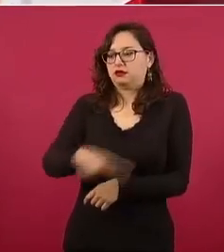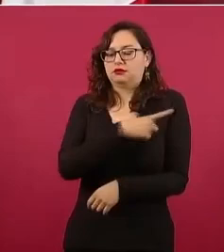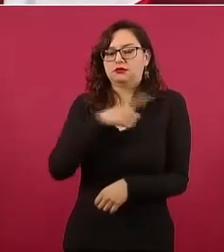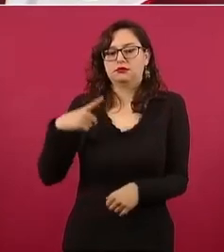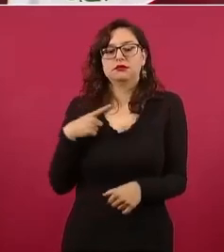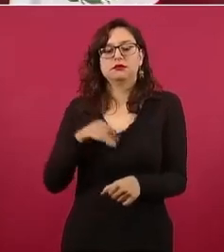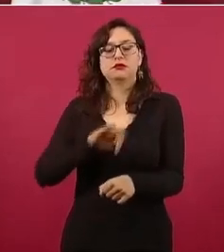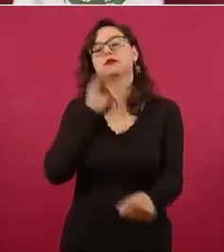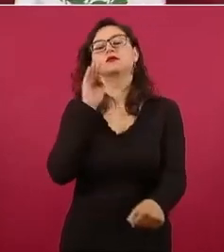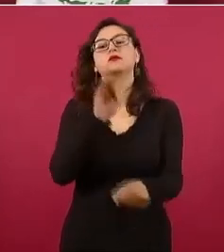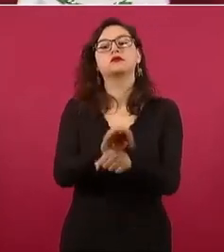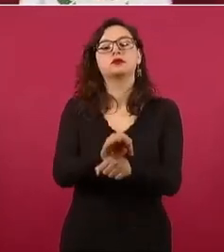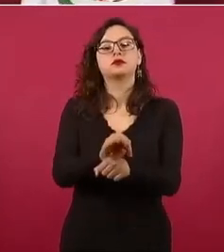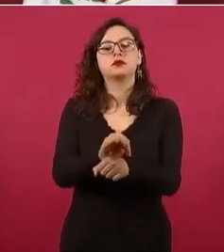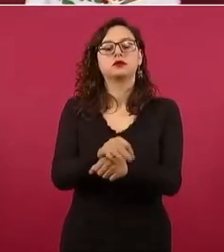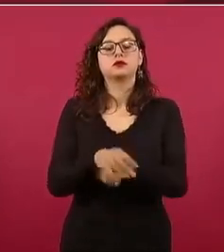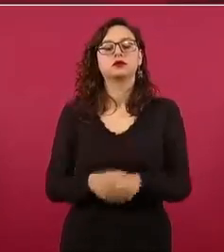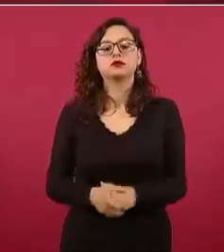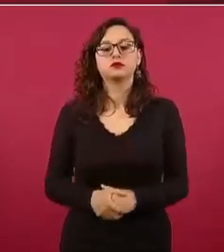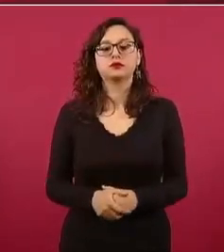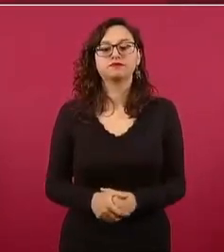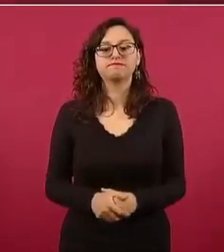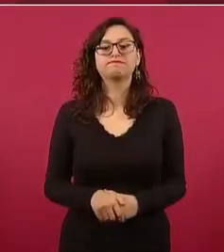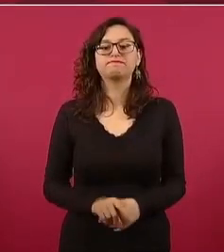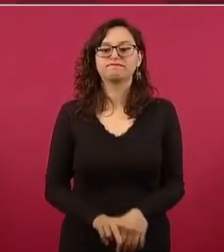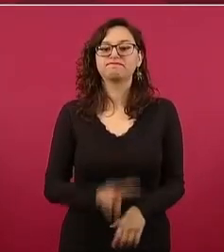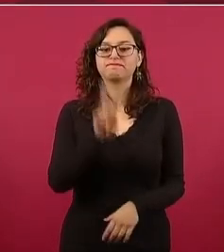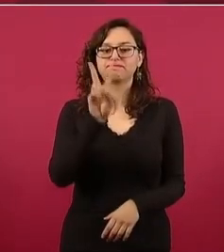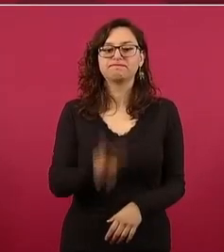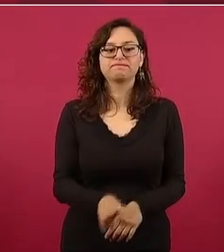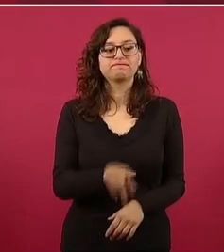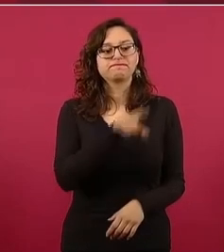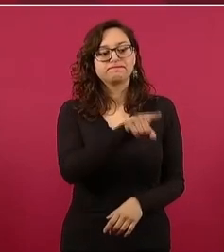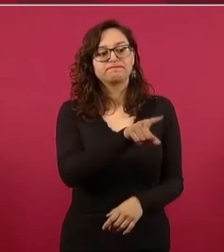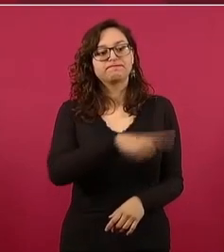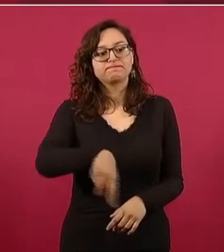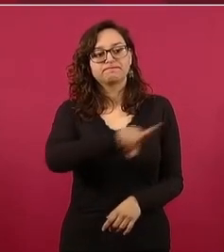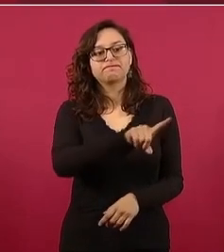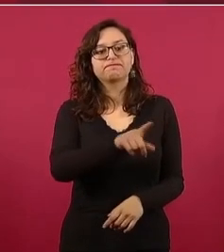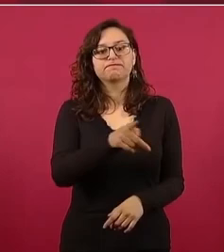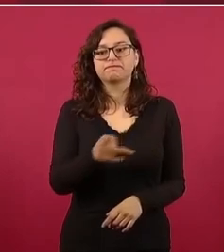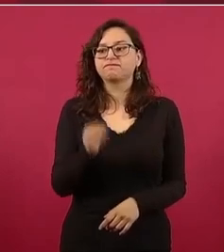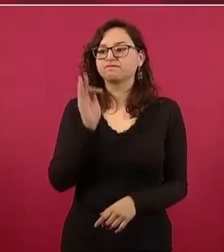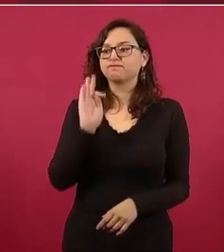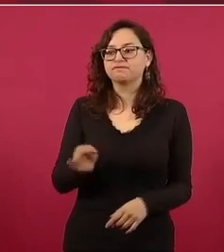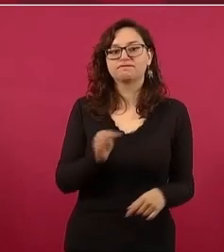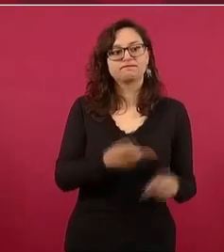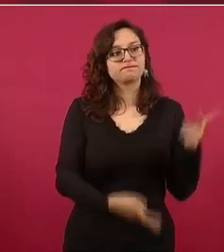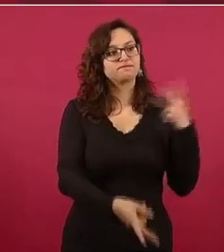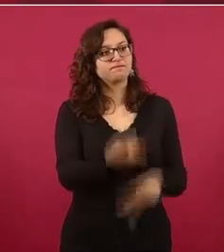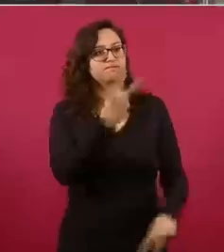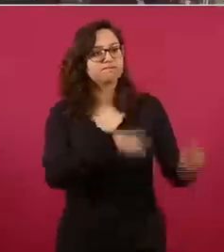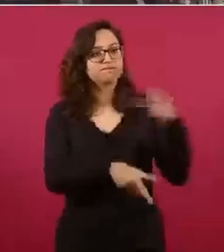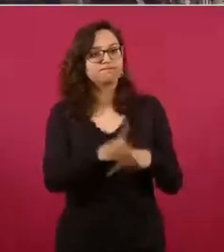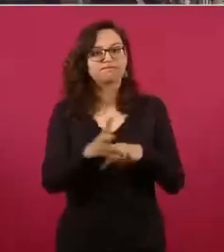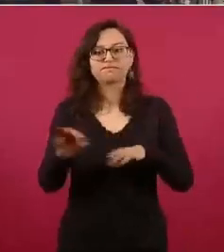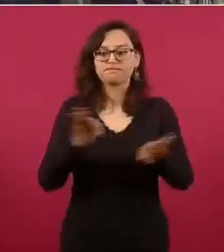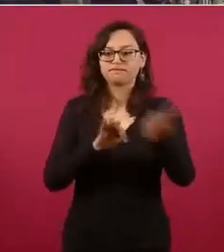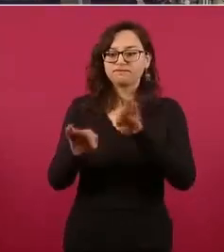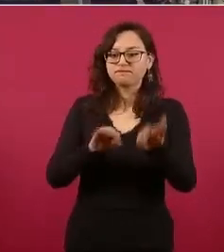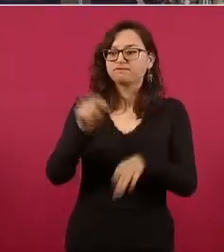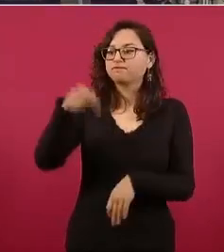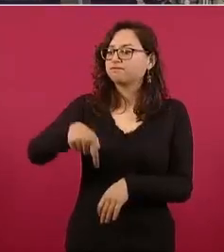Y sí es de mucha ayuda, porque necesitamos los médicos,